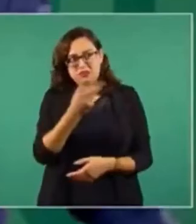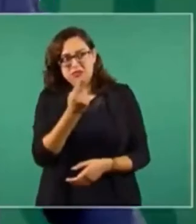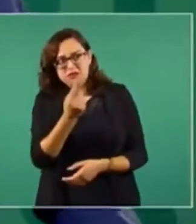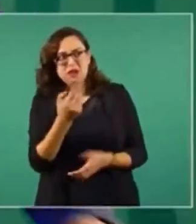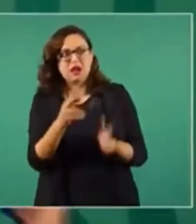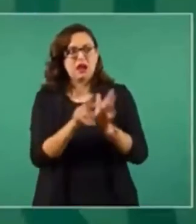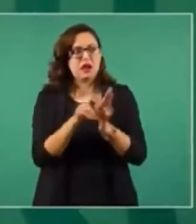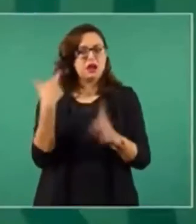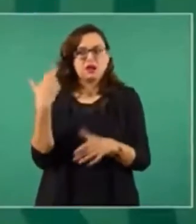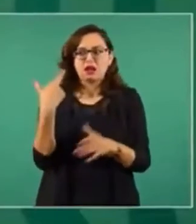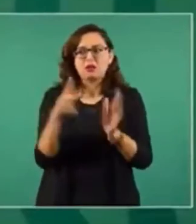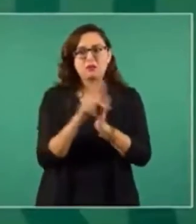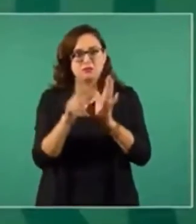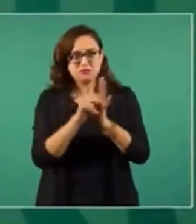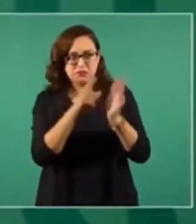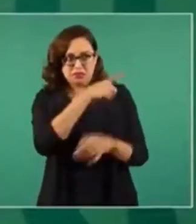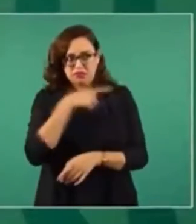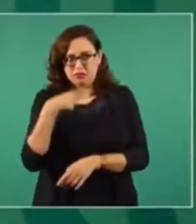son tapadera